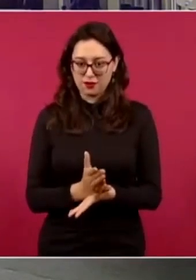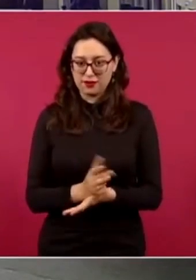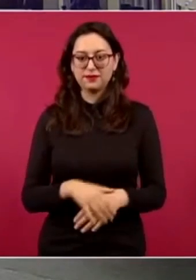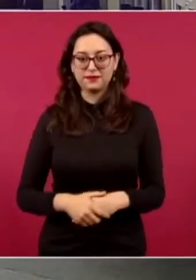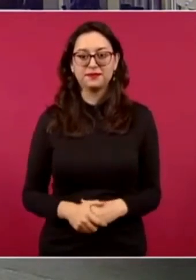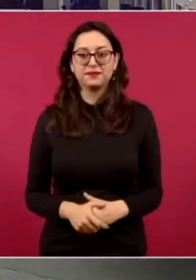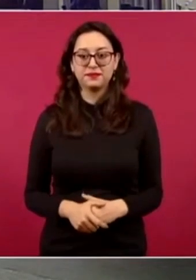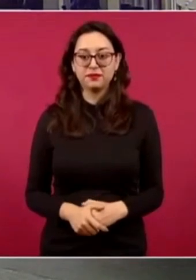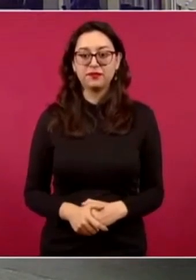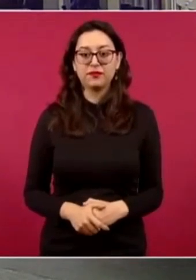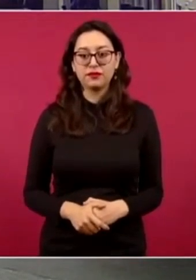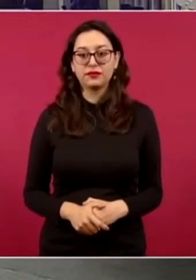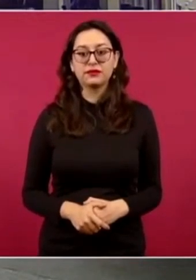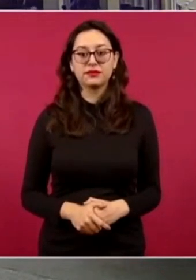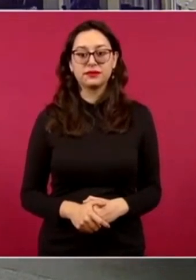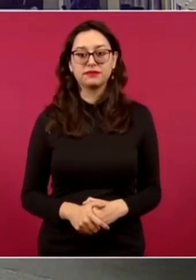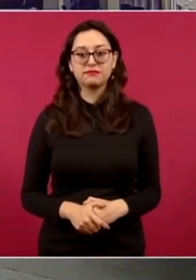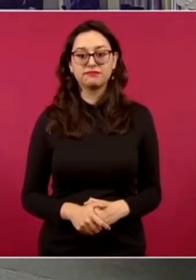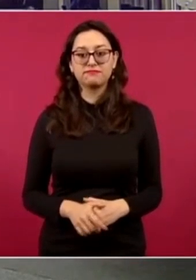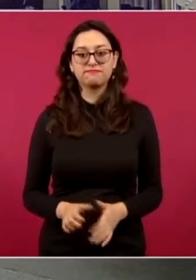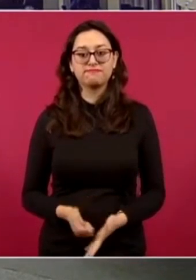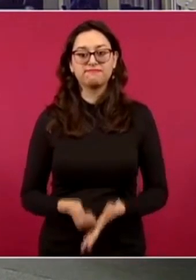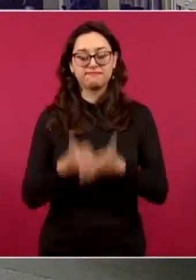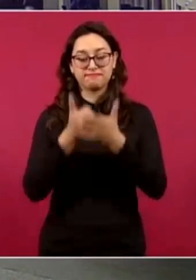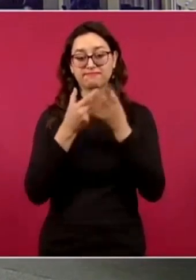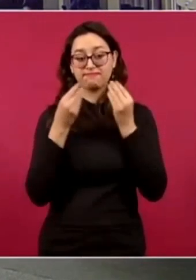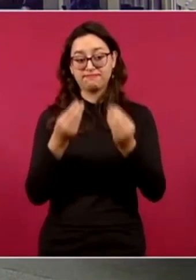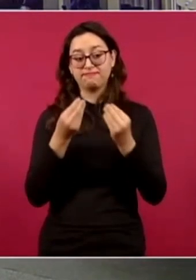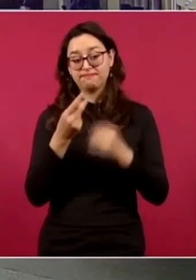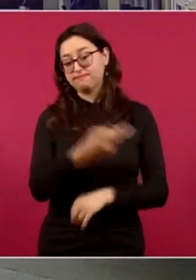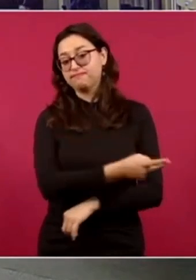Y nos están ayudando mucho ellos.